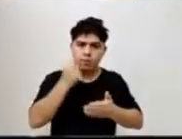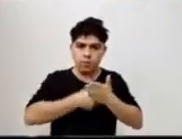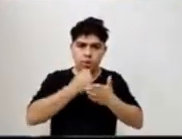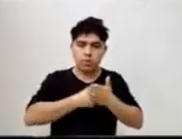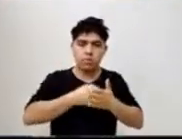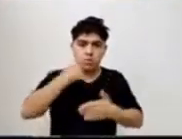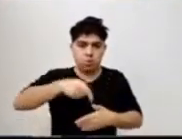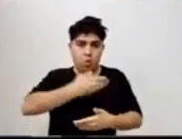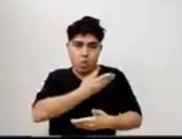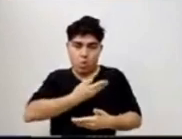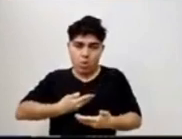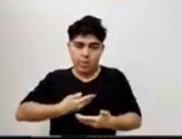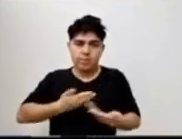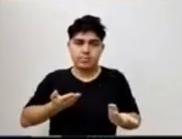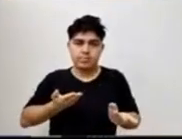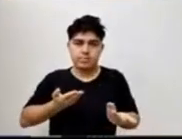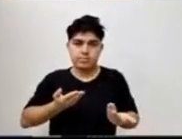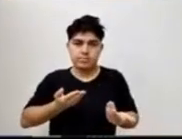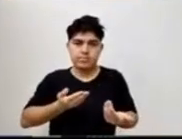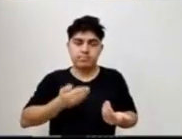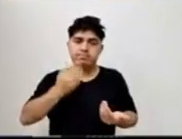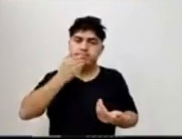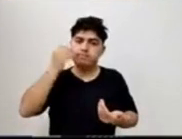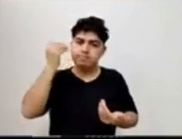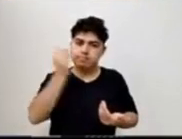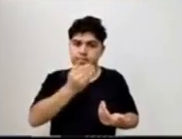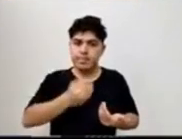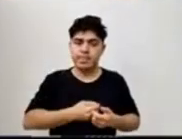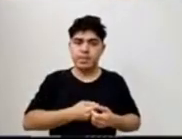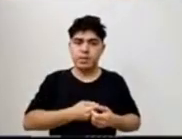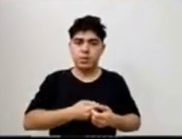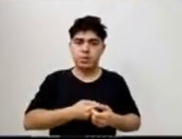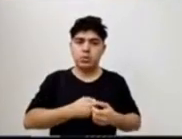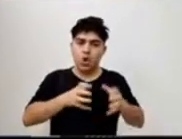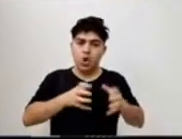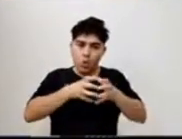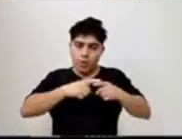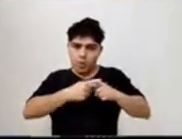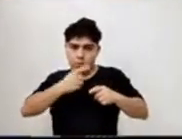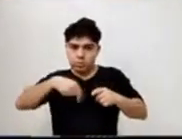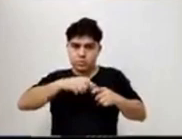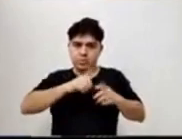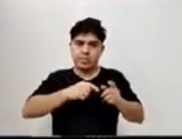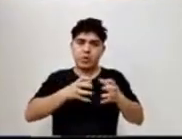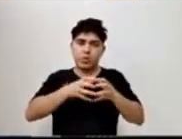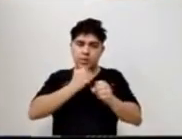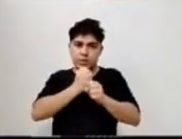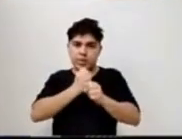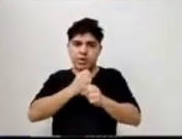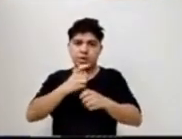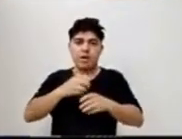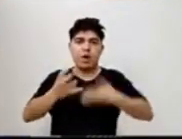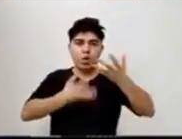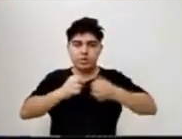Así que agradecerle también a nuestro bloque, a mi equipo, a la gente de la cocina, a la